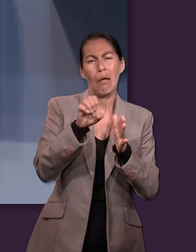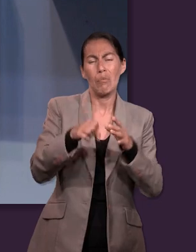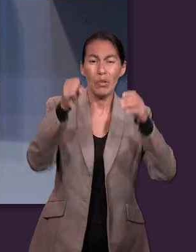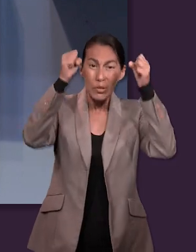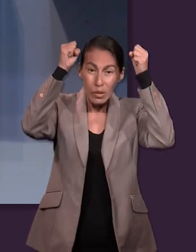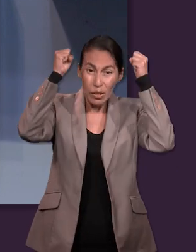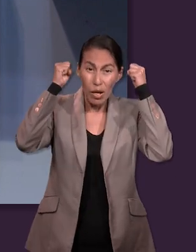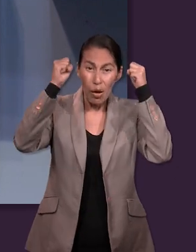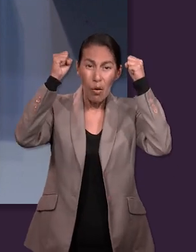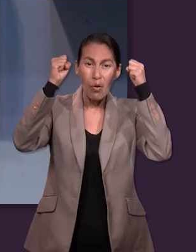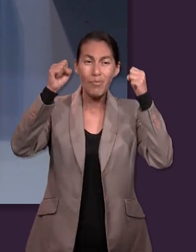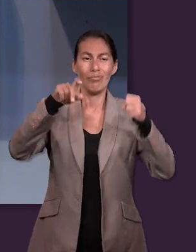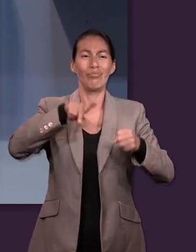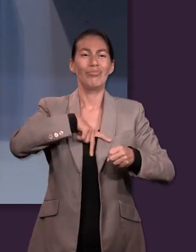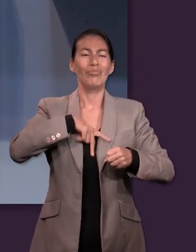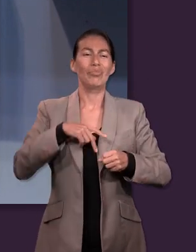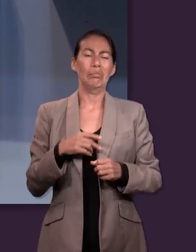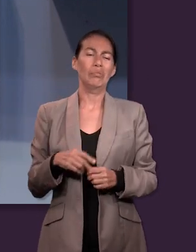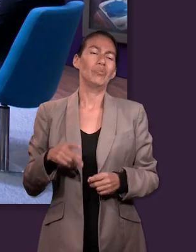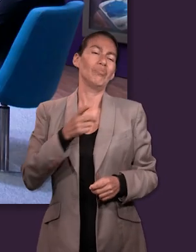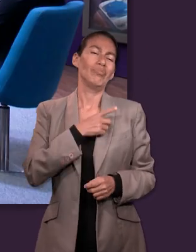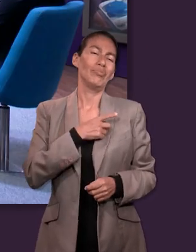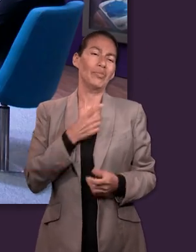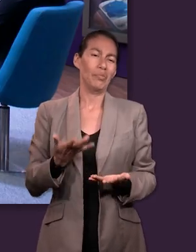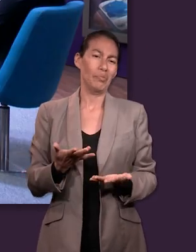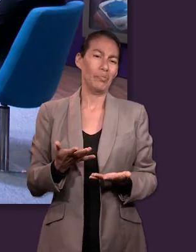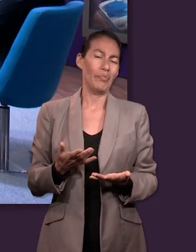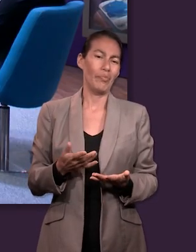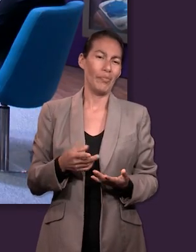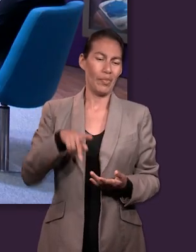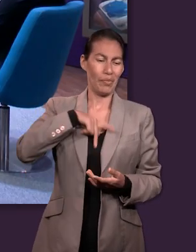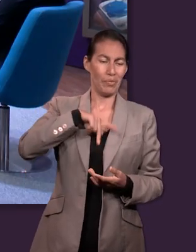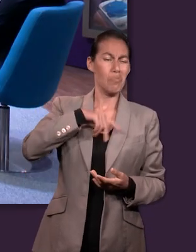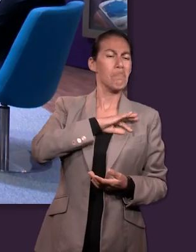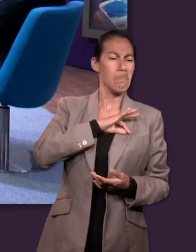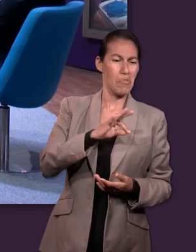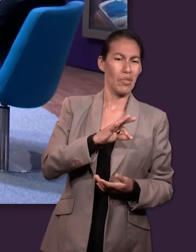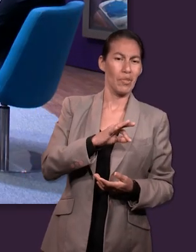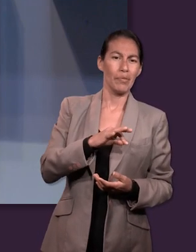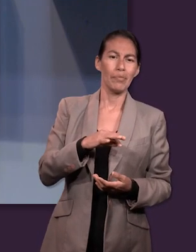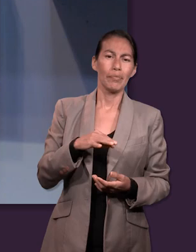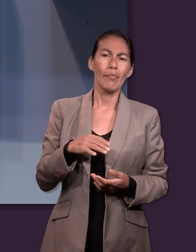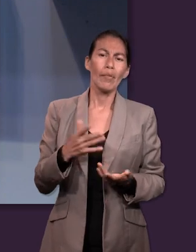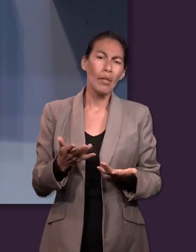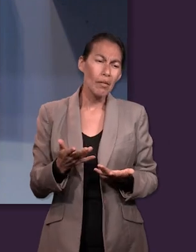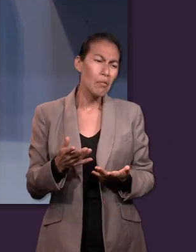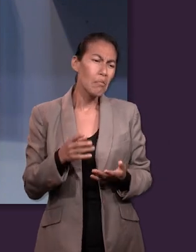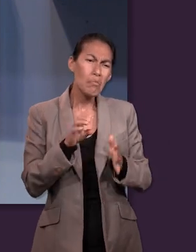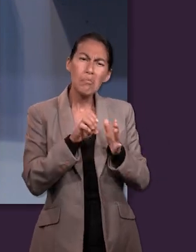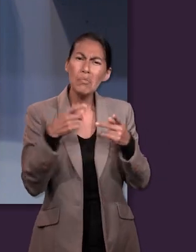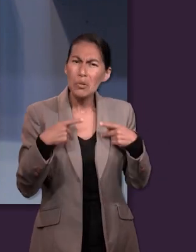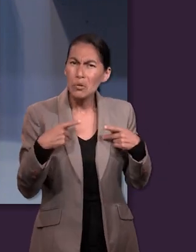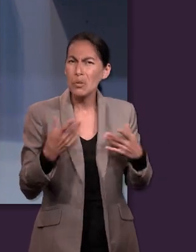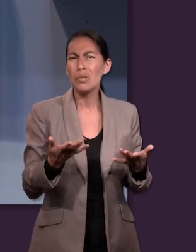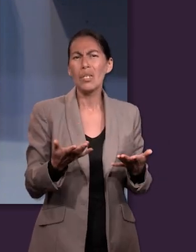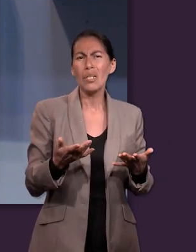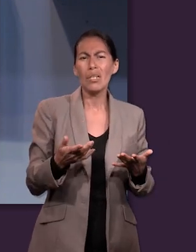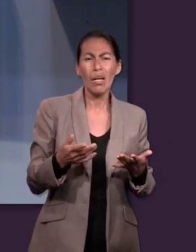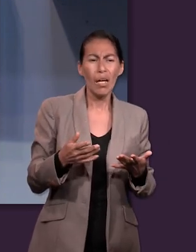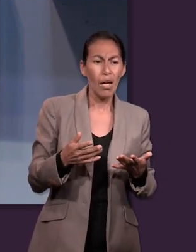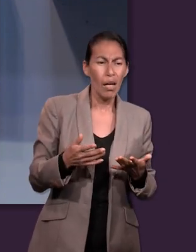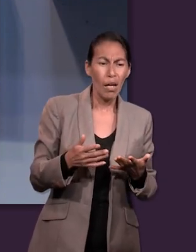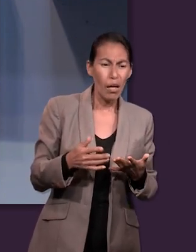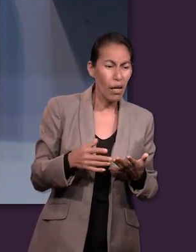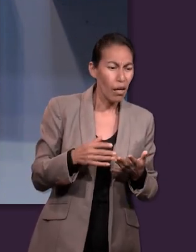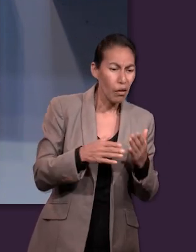como Saúl. Y nosotros aquí platicando, pues sabemos que sustituir a Dios es muy fácil y normalmente